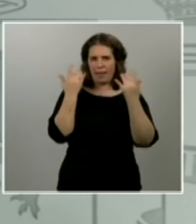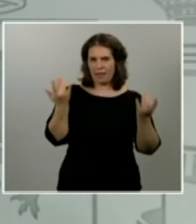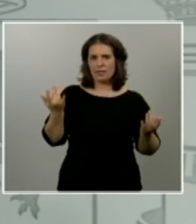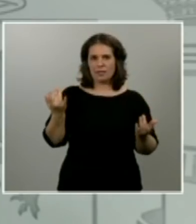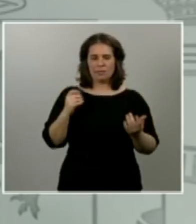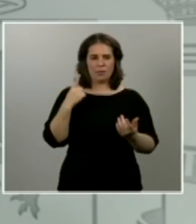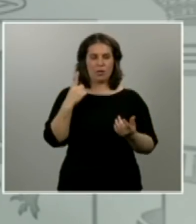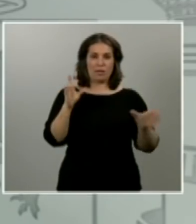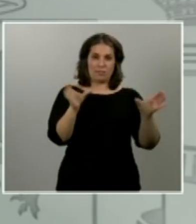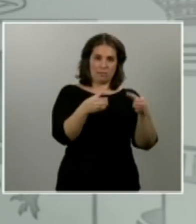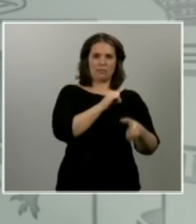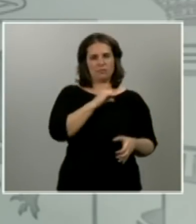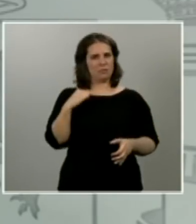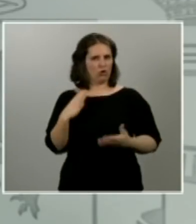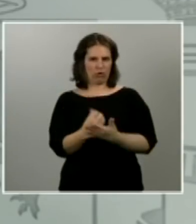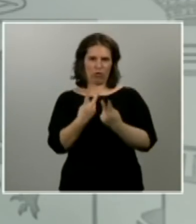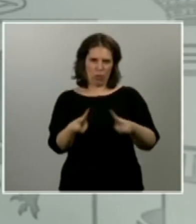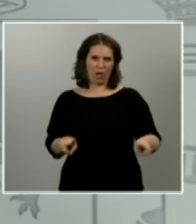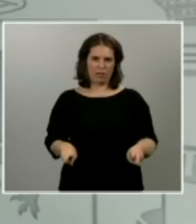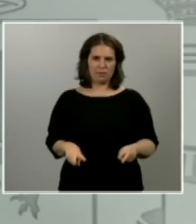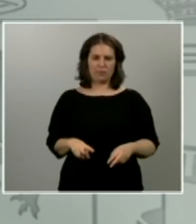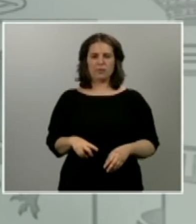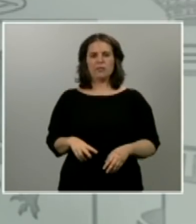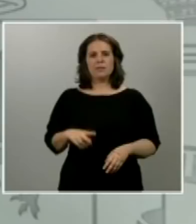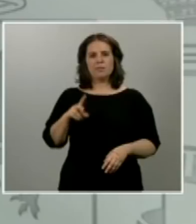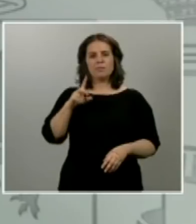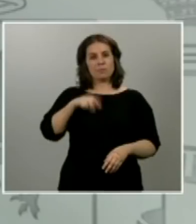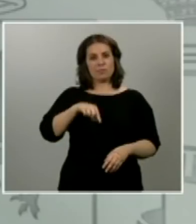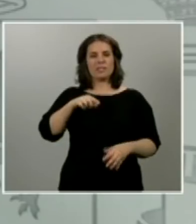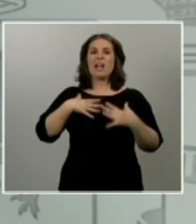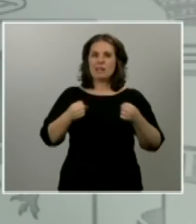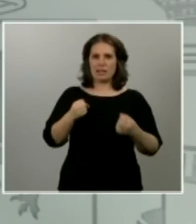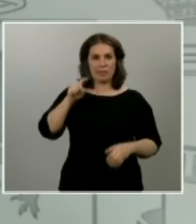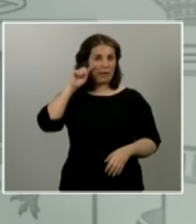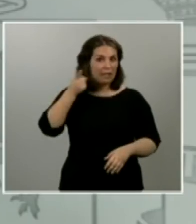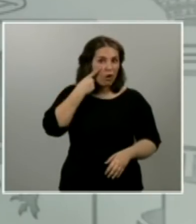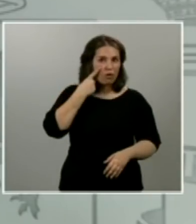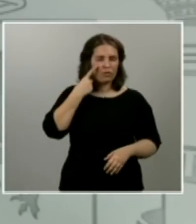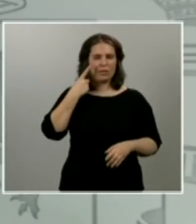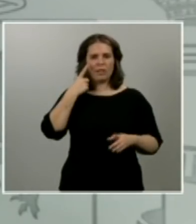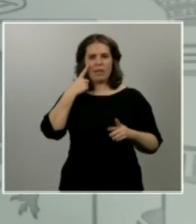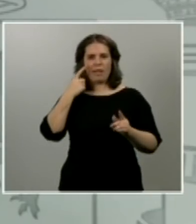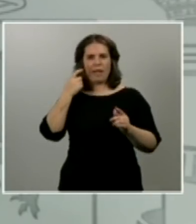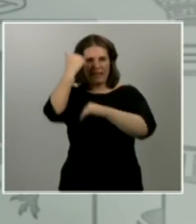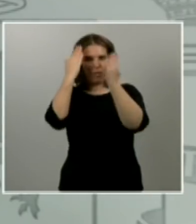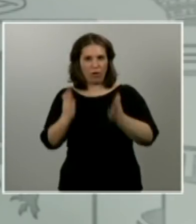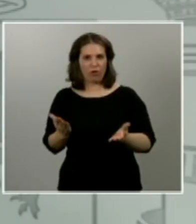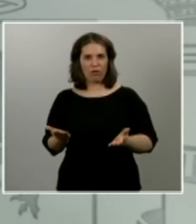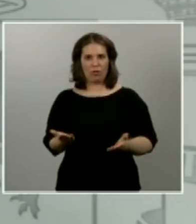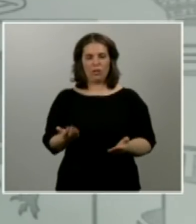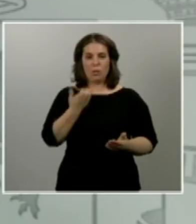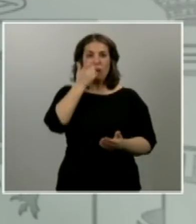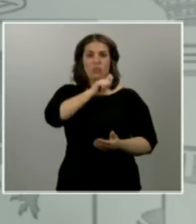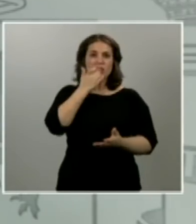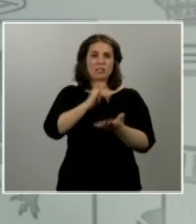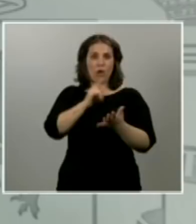lugar, las acciones sanitarias de detección y de atención a aquellas personas que, desgraciadamente, sean infectadas por el COVID-19.